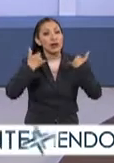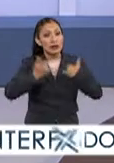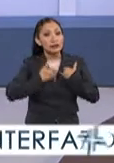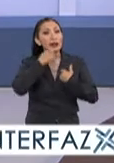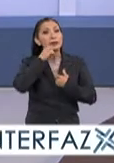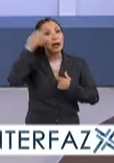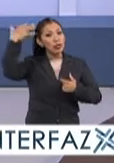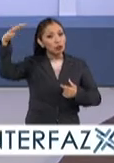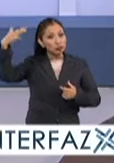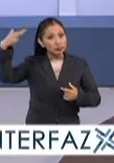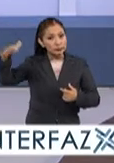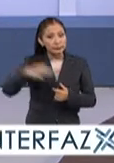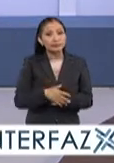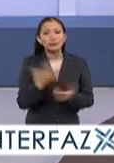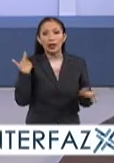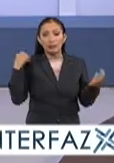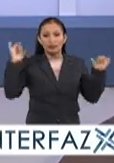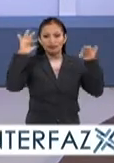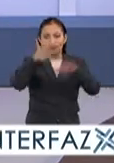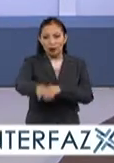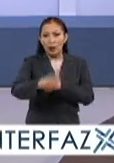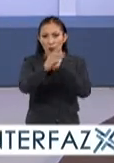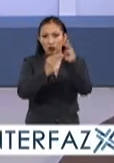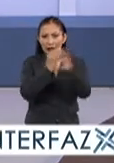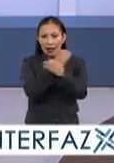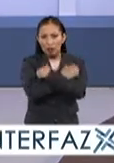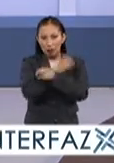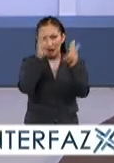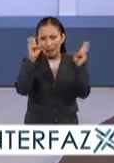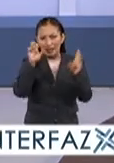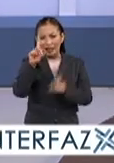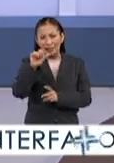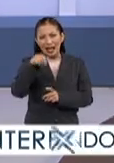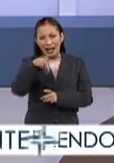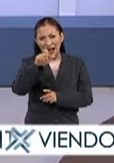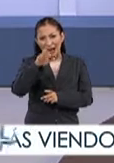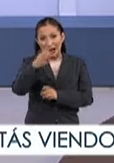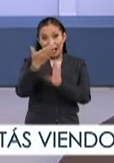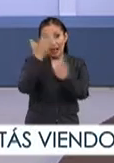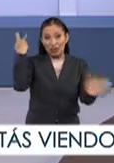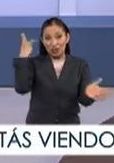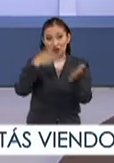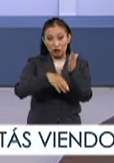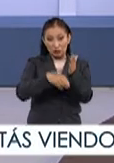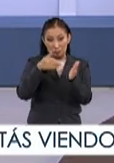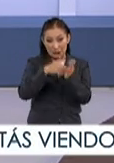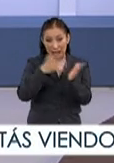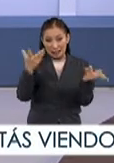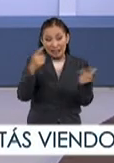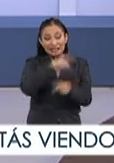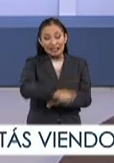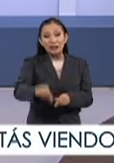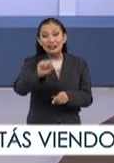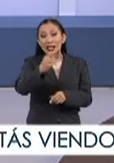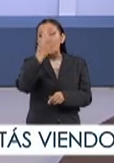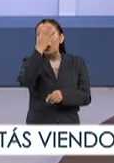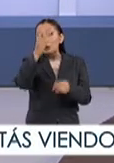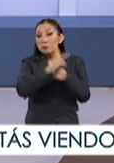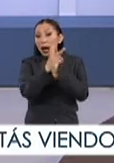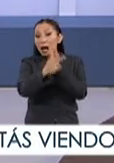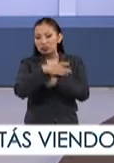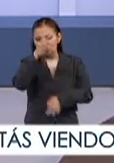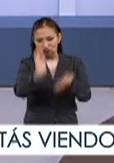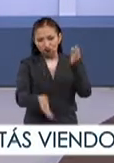también los adultos. En el Foro Mundial sobre la Educación de Dakar realizado en el año 2000, 164 gobiernos se